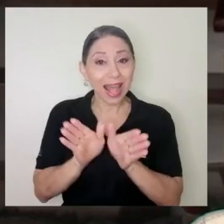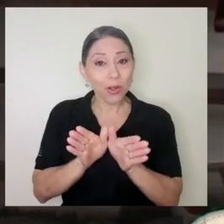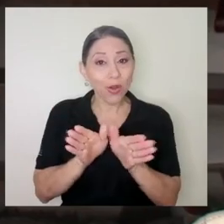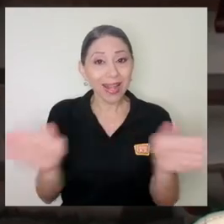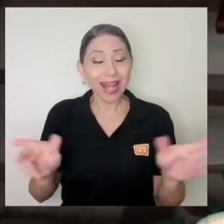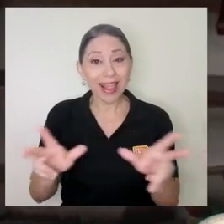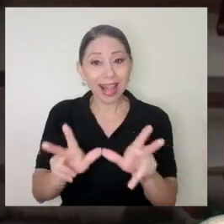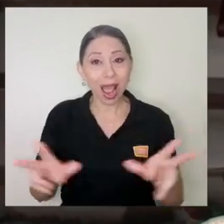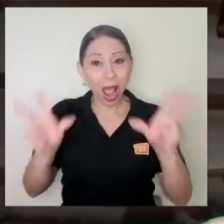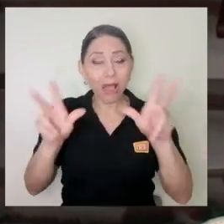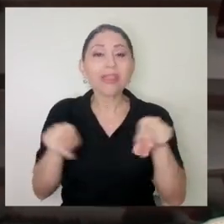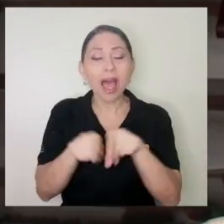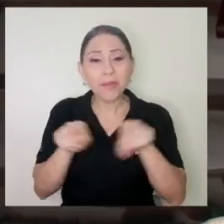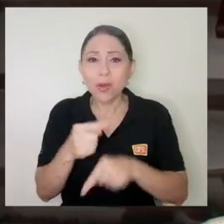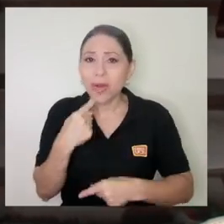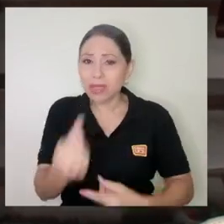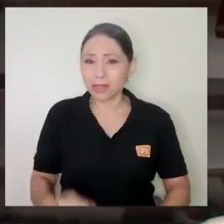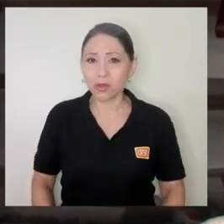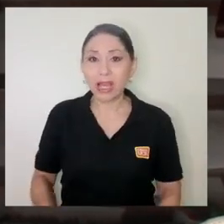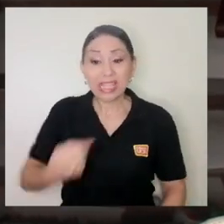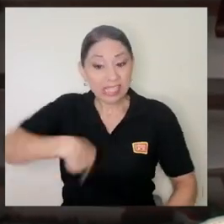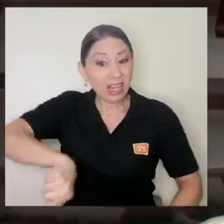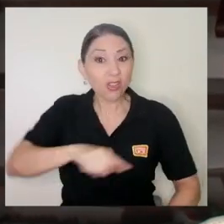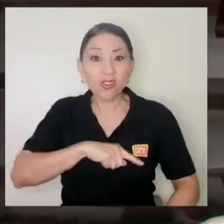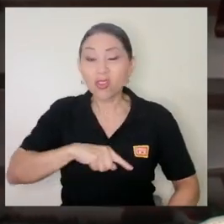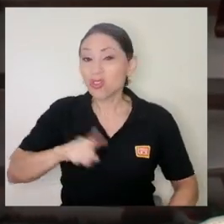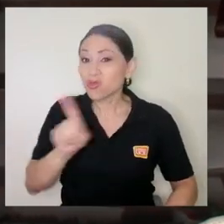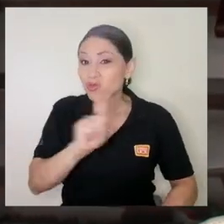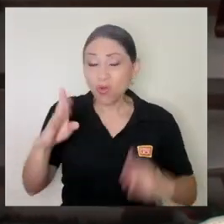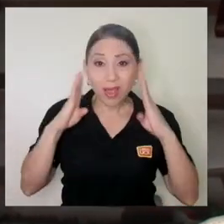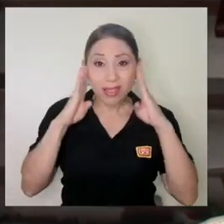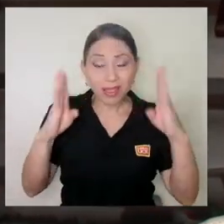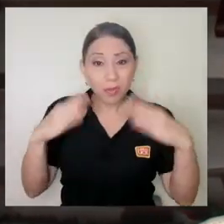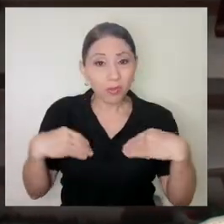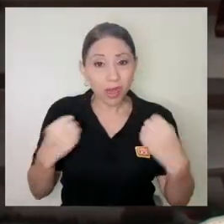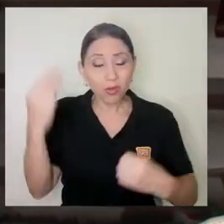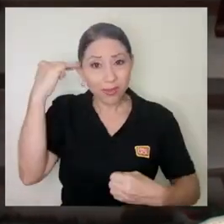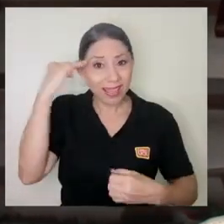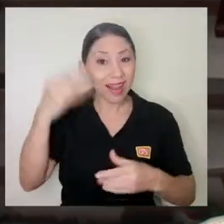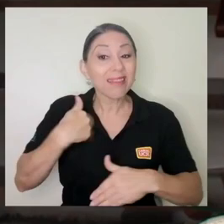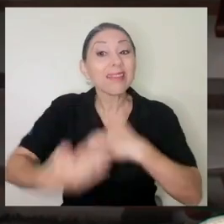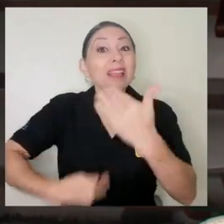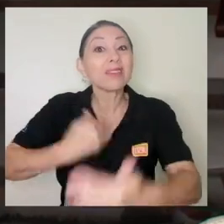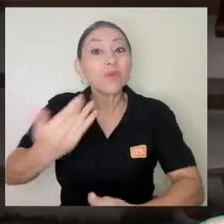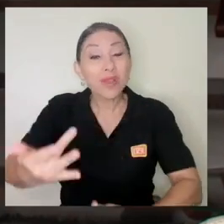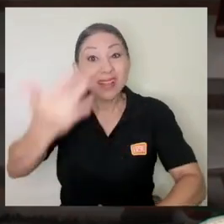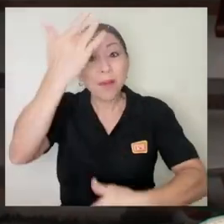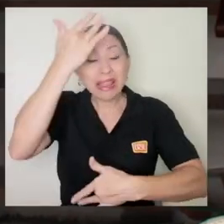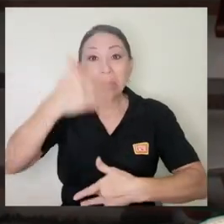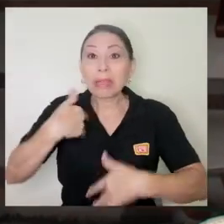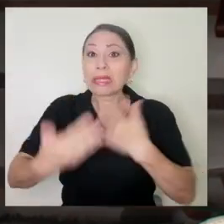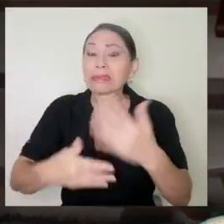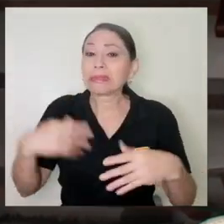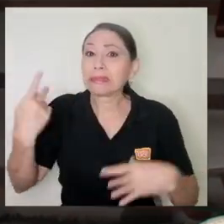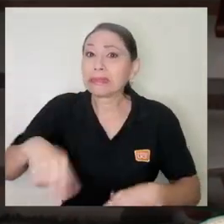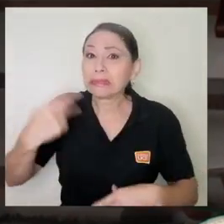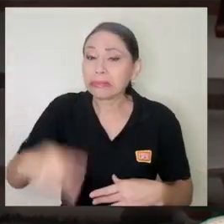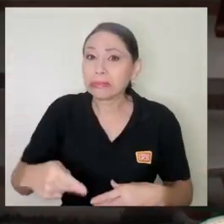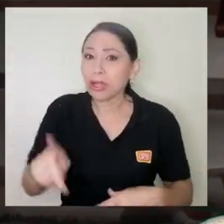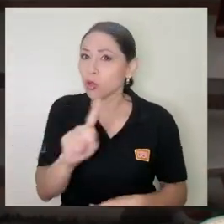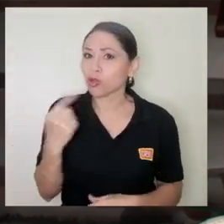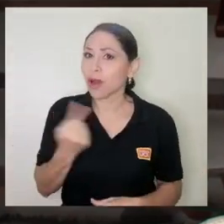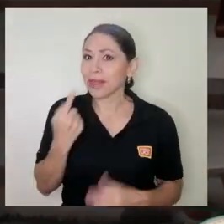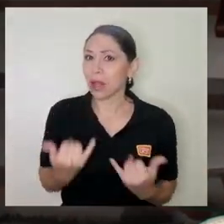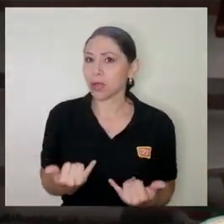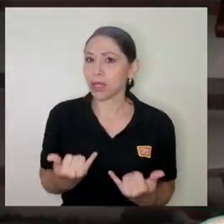de Naciones Unidas lo ha señalado si no atendemos la salud mental de las personas vamos a tener secuelas muy serias después de la pandemia o no